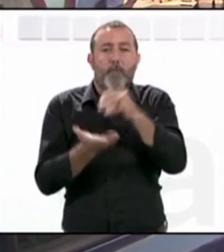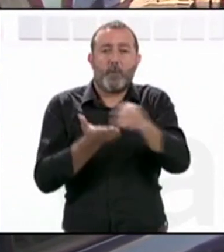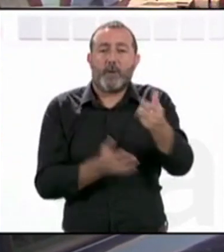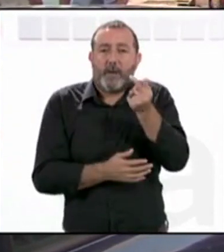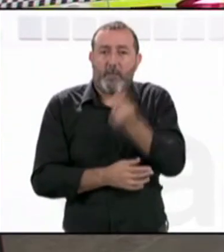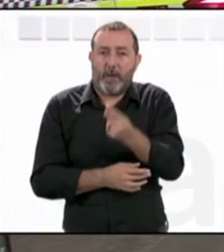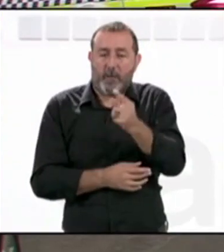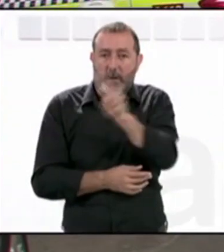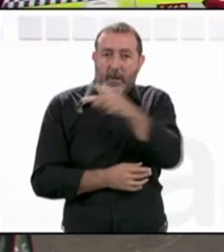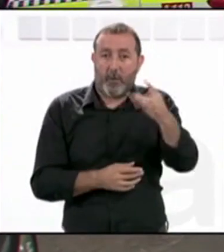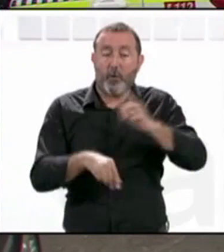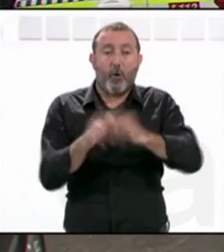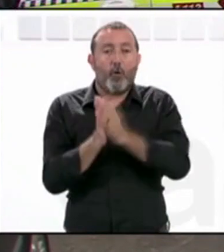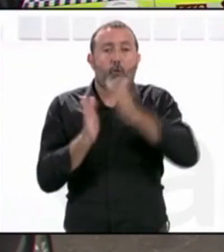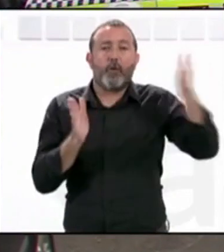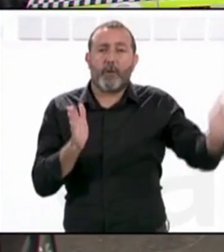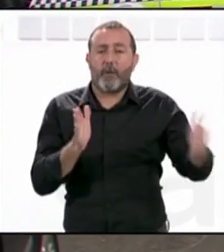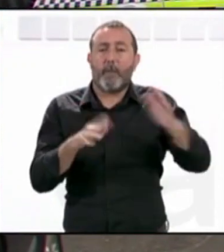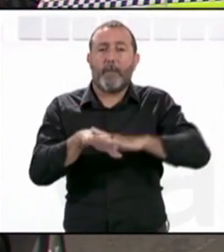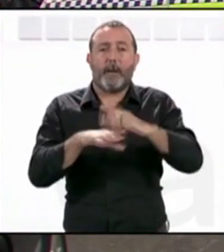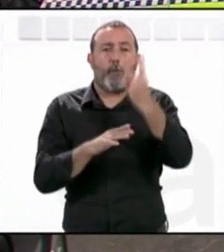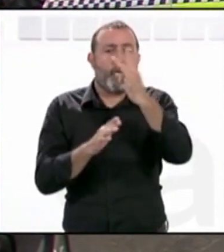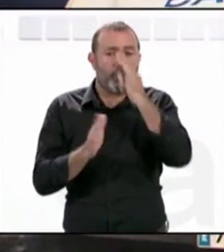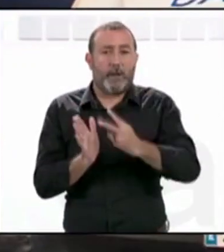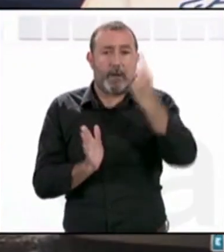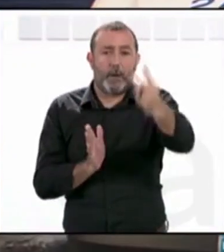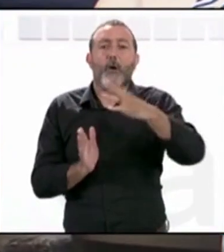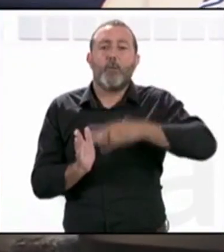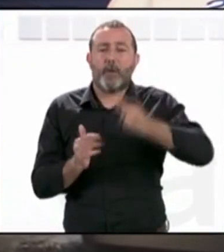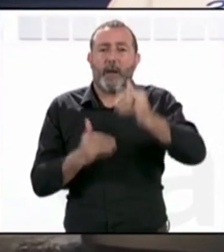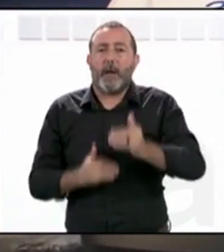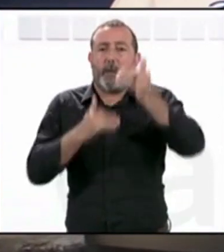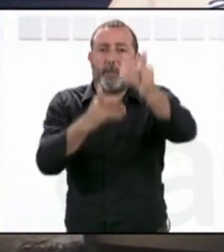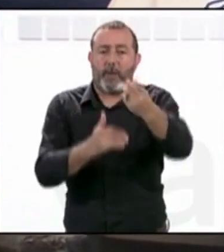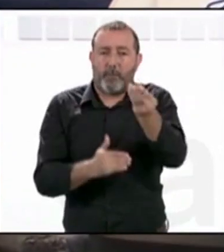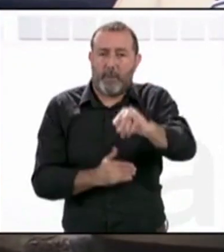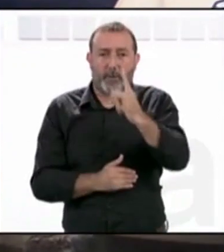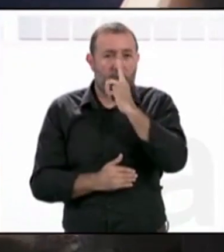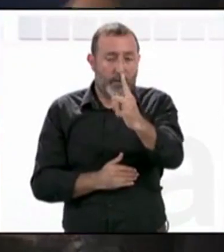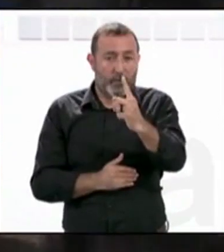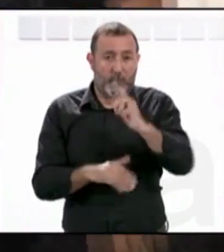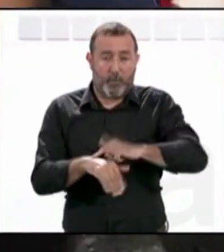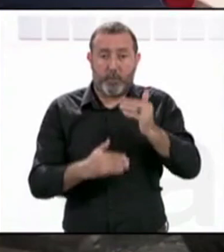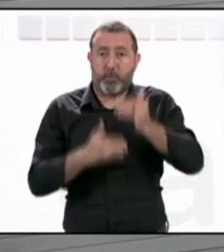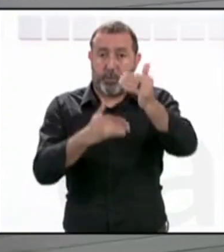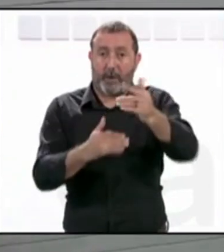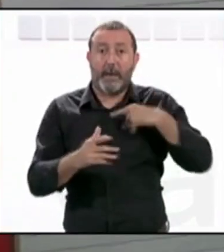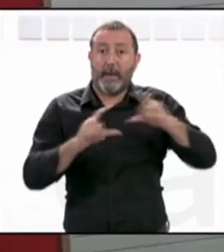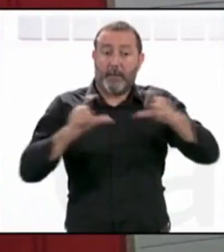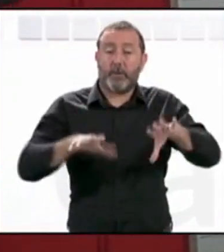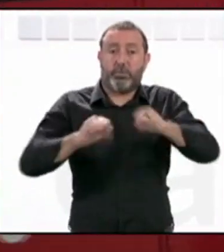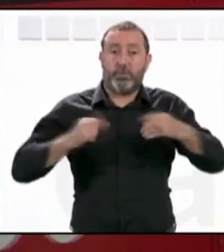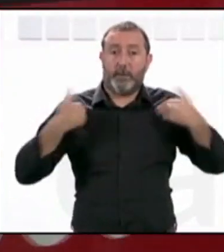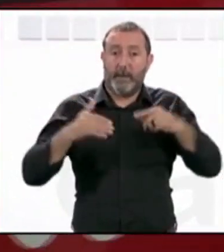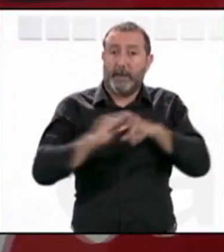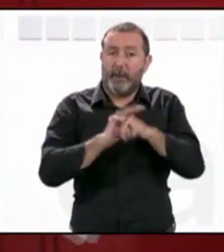euros. La duración del contrato está prevista para dos años con posibilidad de un año más de prórroga. La empresa adjudicataria tendrá que